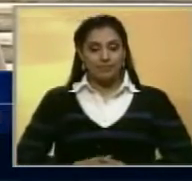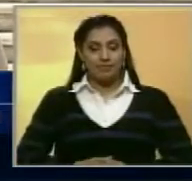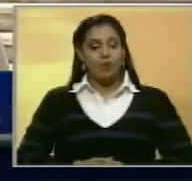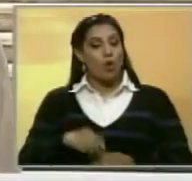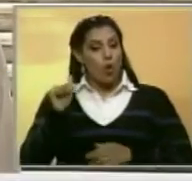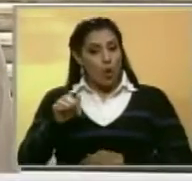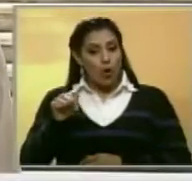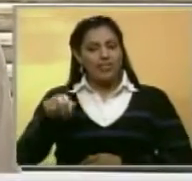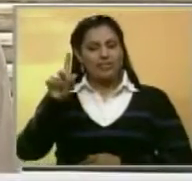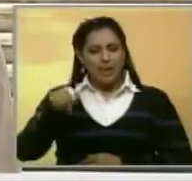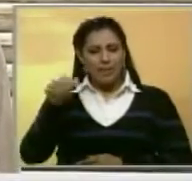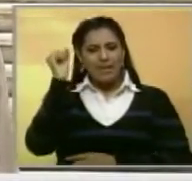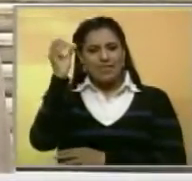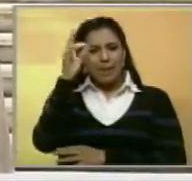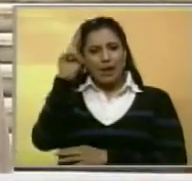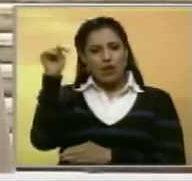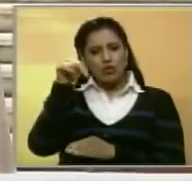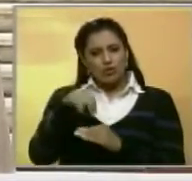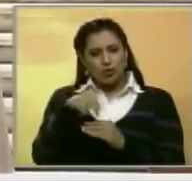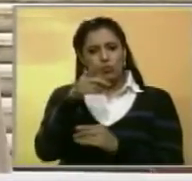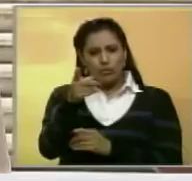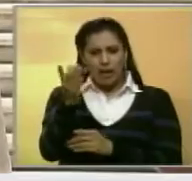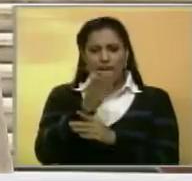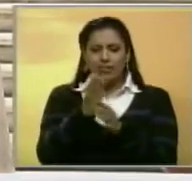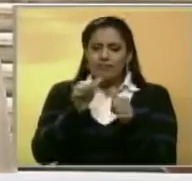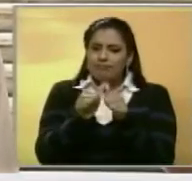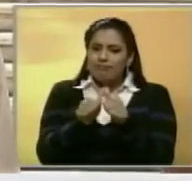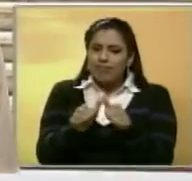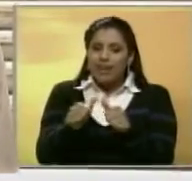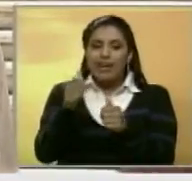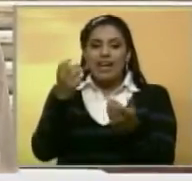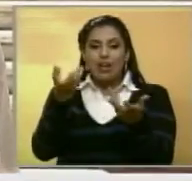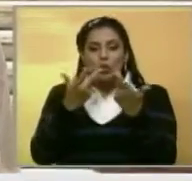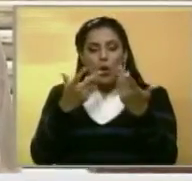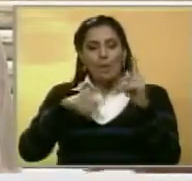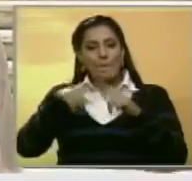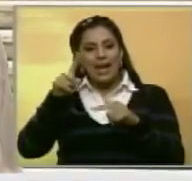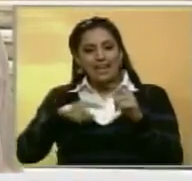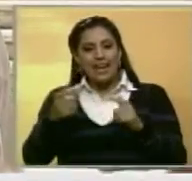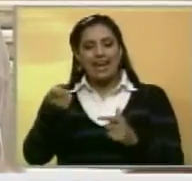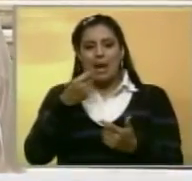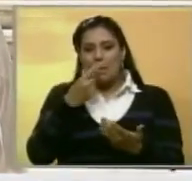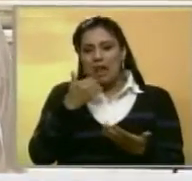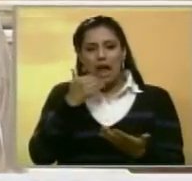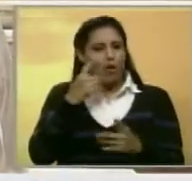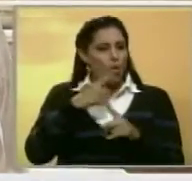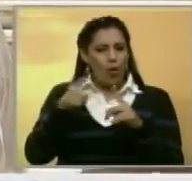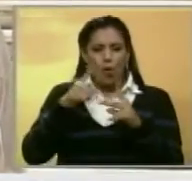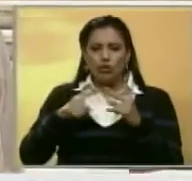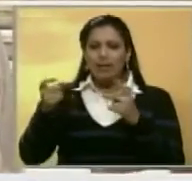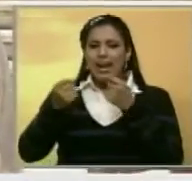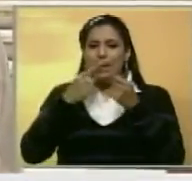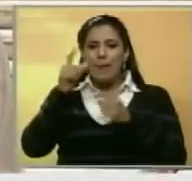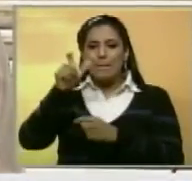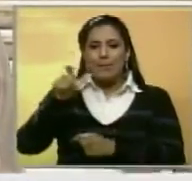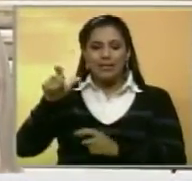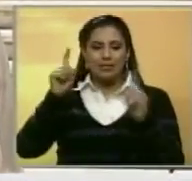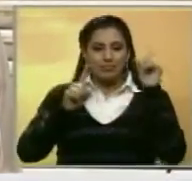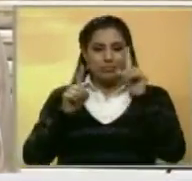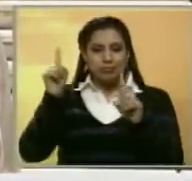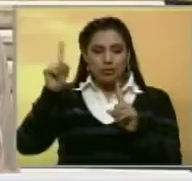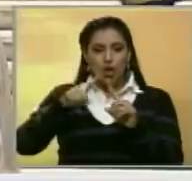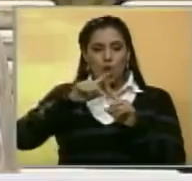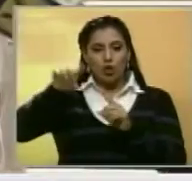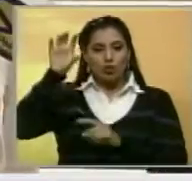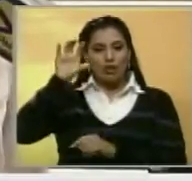Hoy también en la Asamblea Nacional, y usted va a estar coordinando la entrega de insumos médicos y otros tipos de medicamentos a personas que vienen de otras